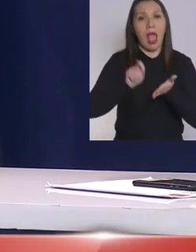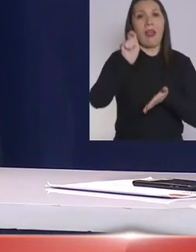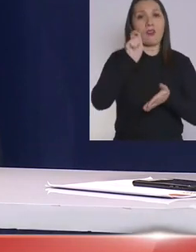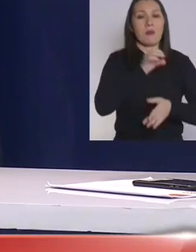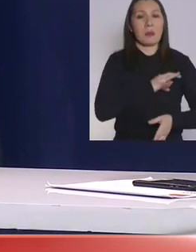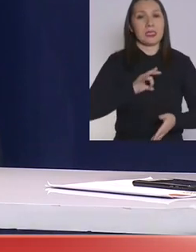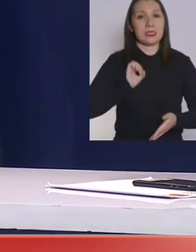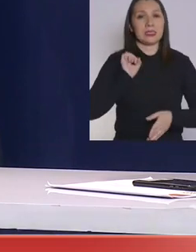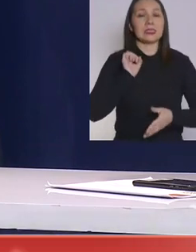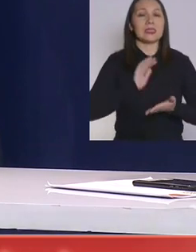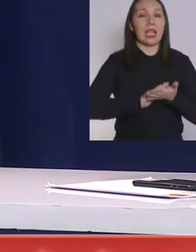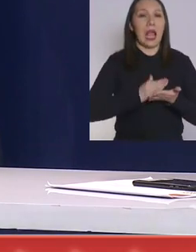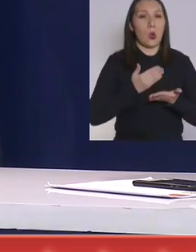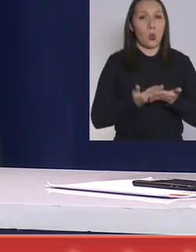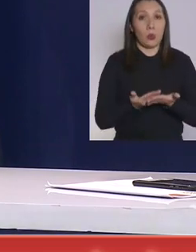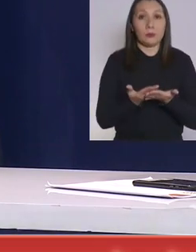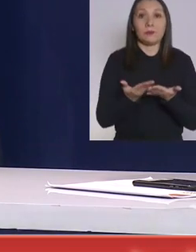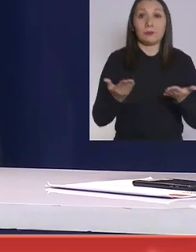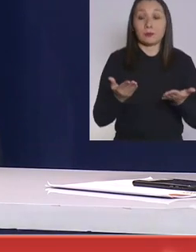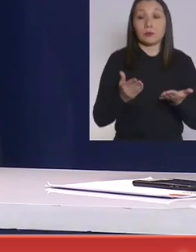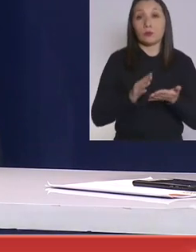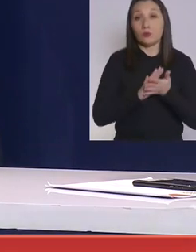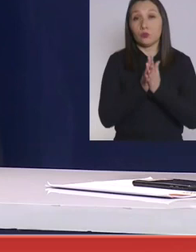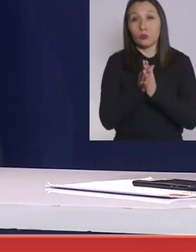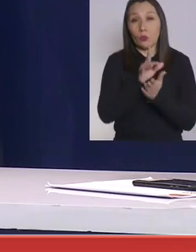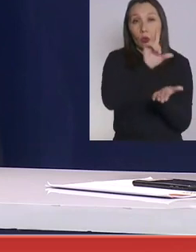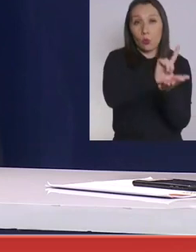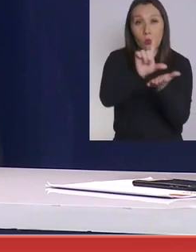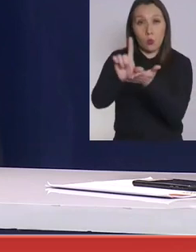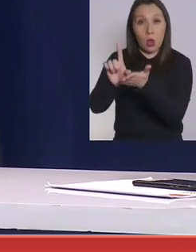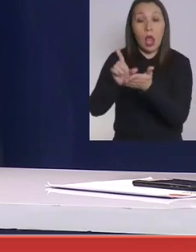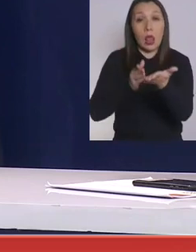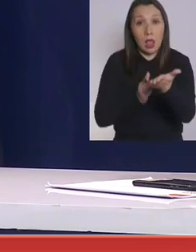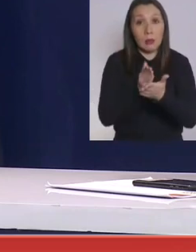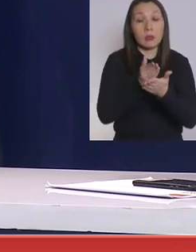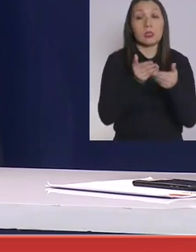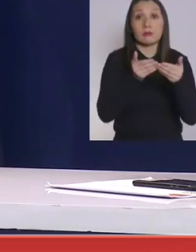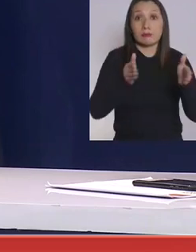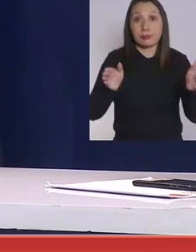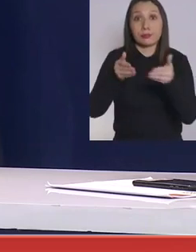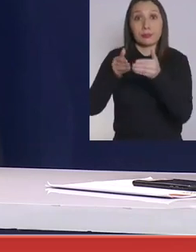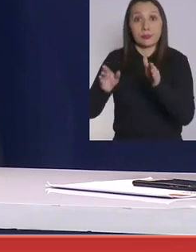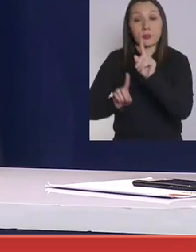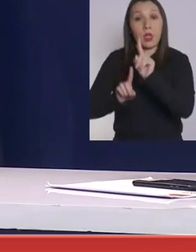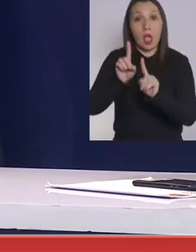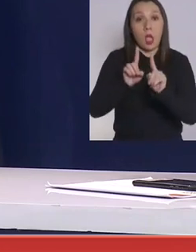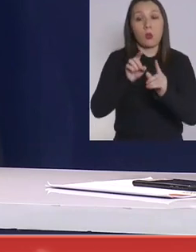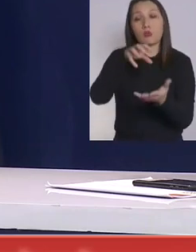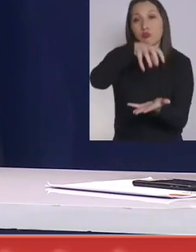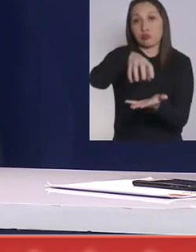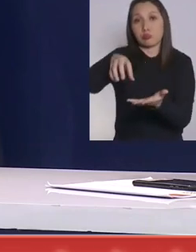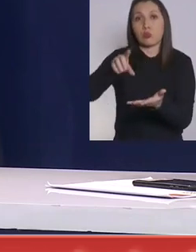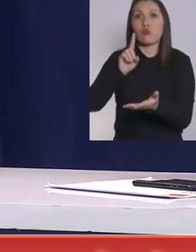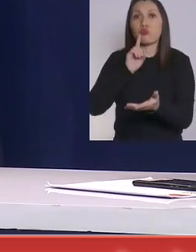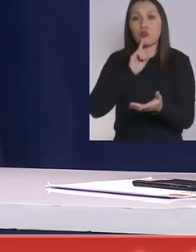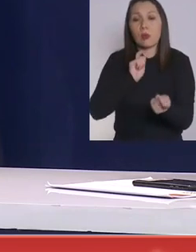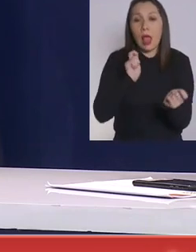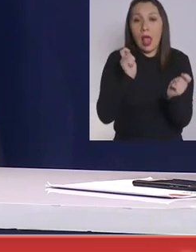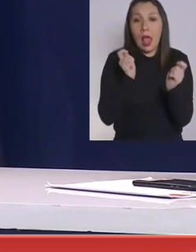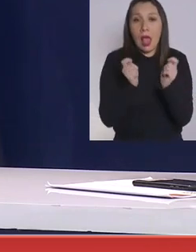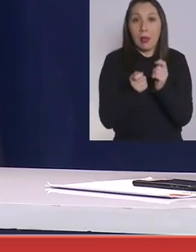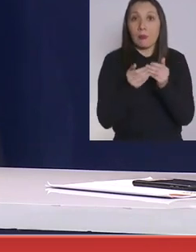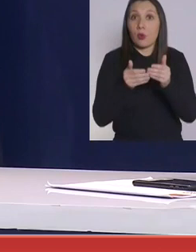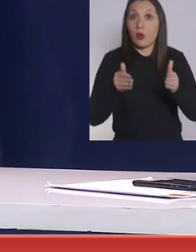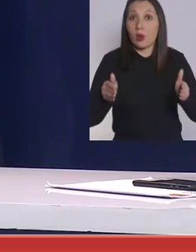por el Ministerio de Salud. Por lo tanto, todos los recintos que van a empezar a funcionar en aquellos lugares que estén en etapa de